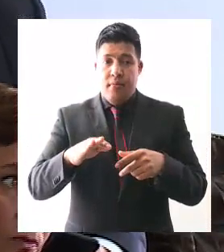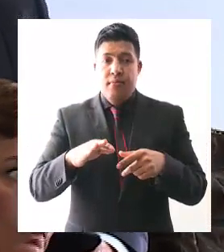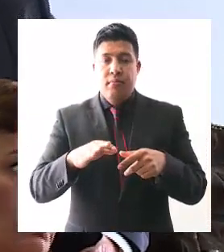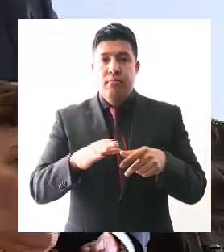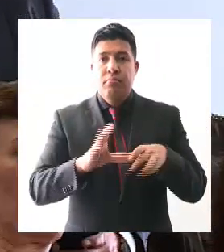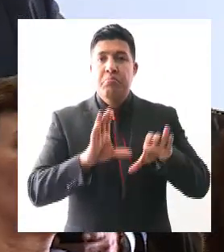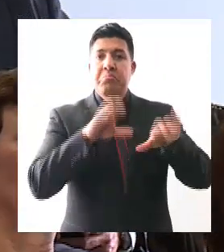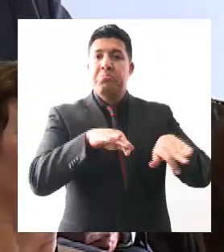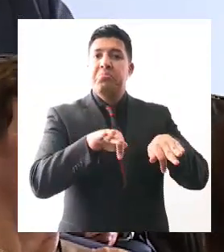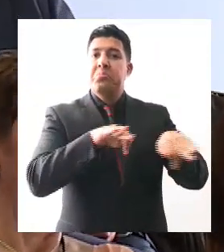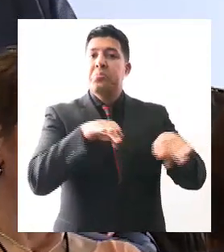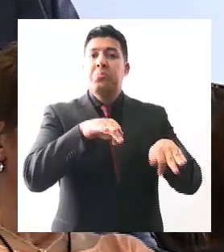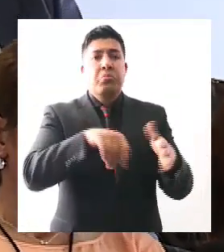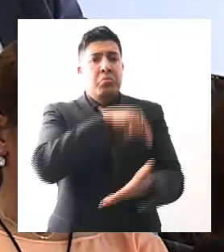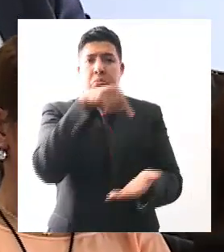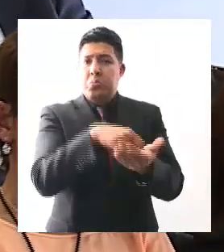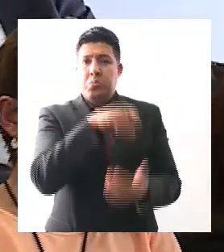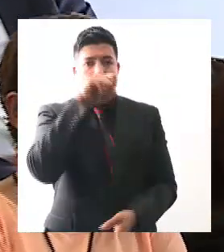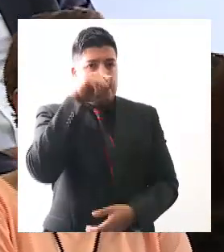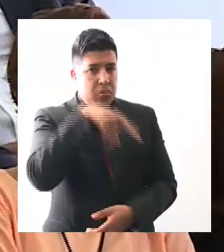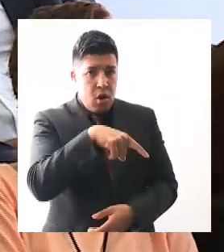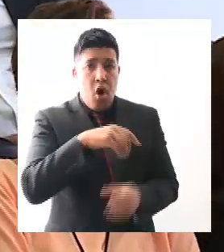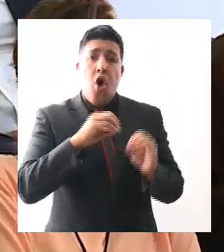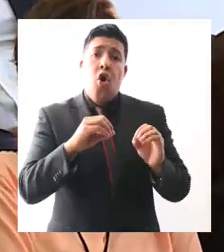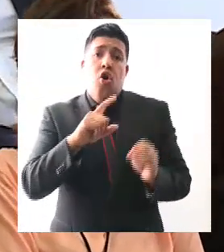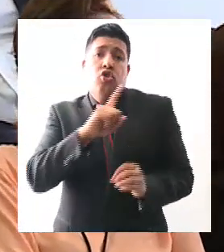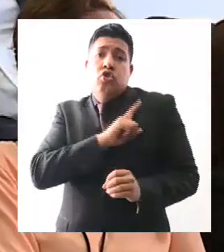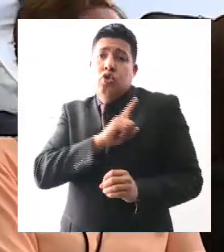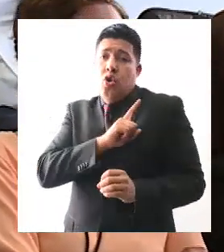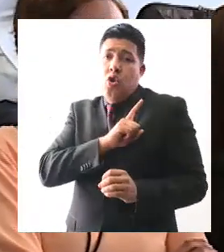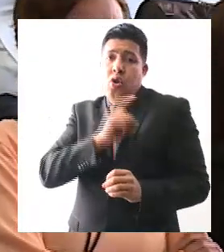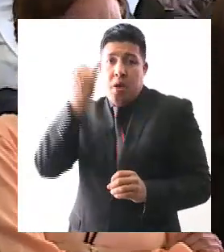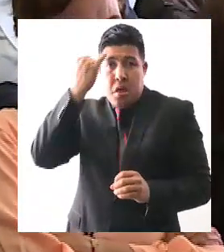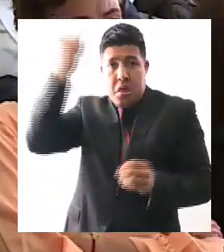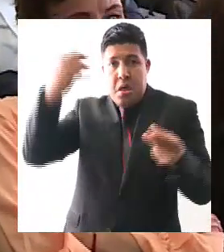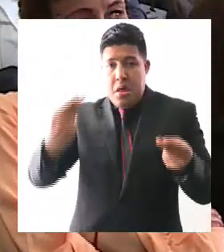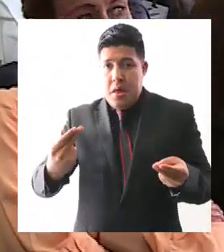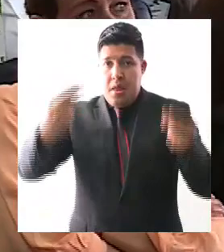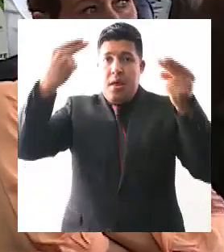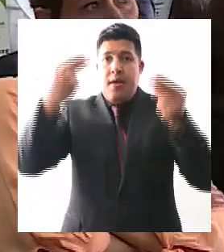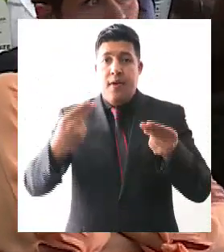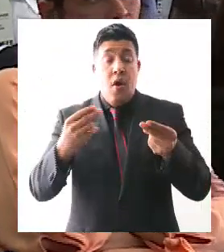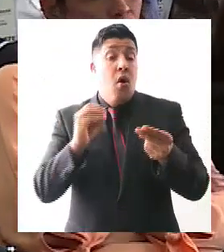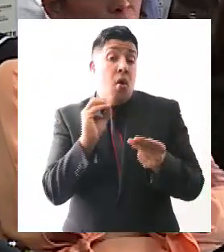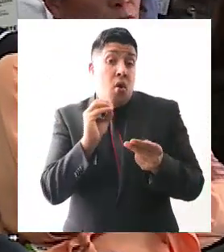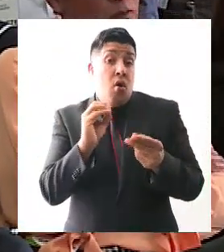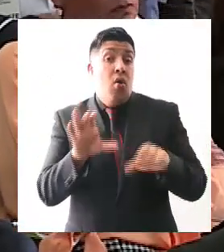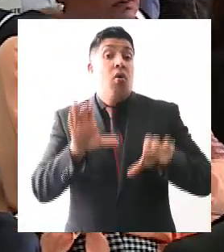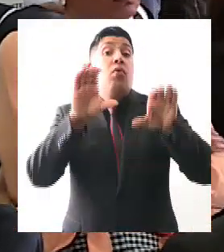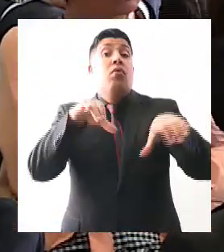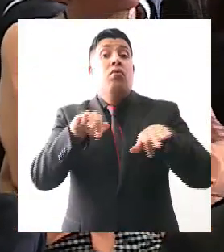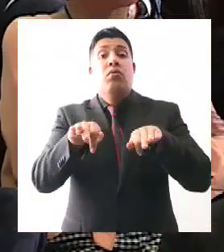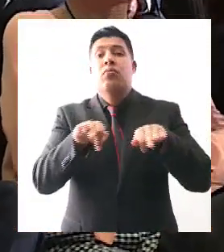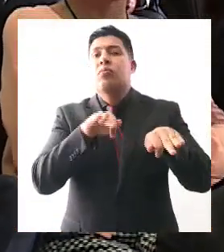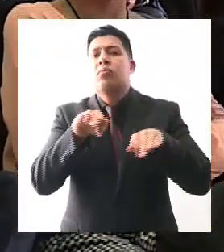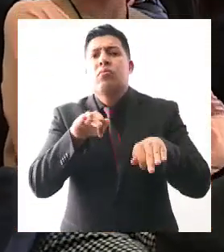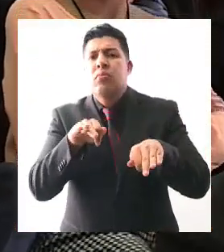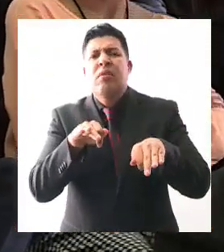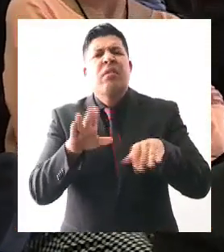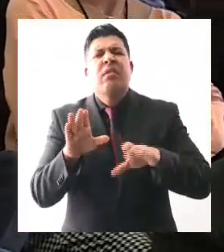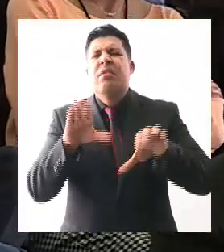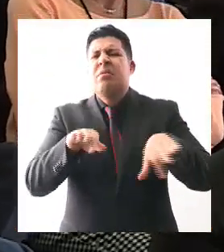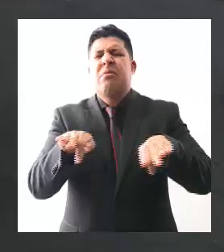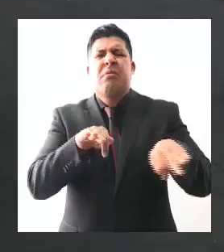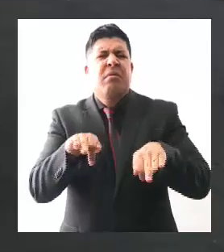centros, tanto en autoempleo como el empleo formal dentro de lo que es la industria jalisciense de